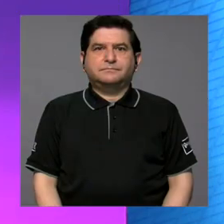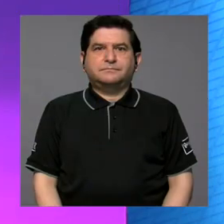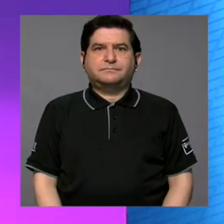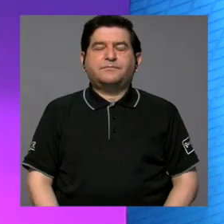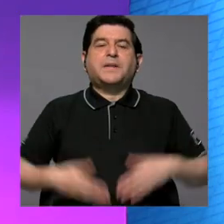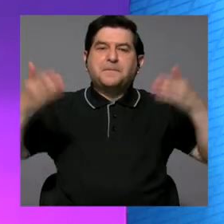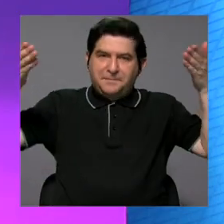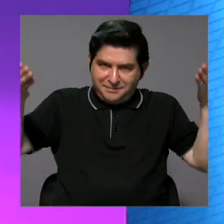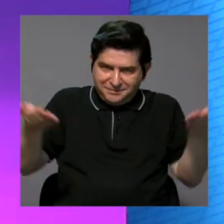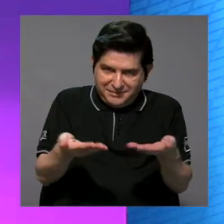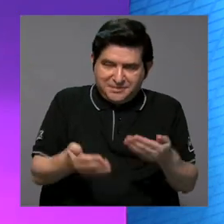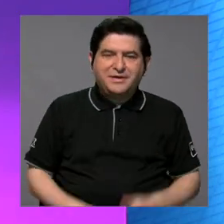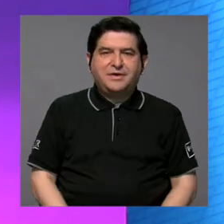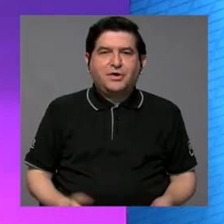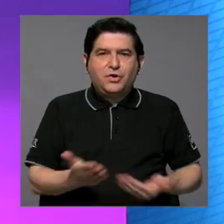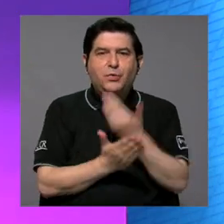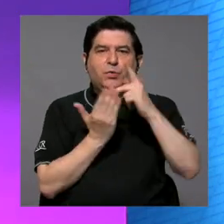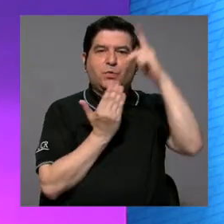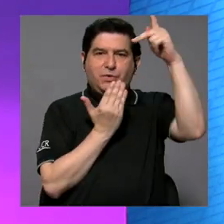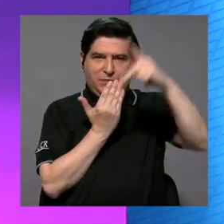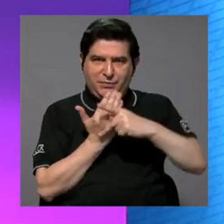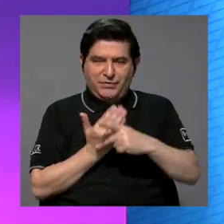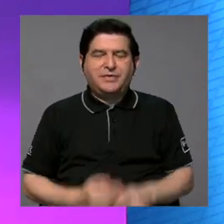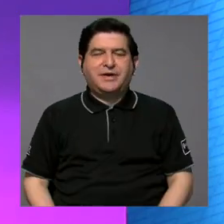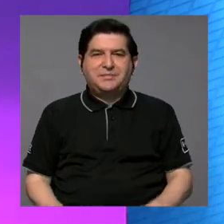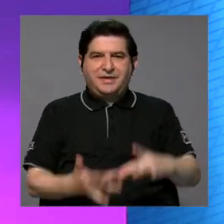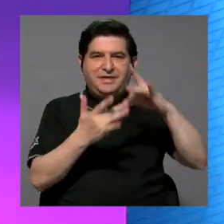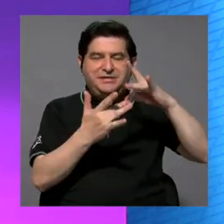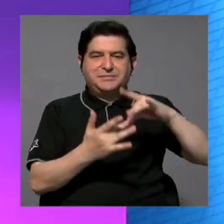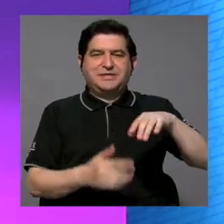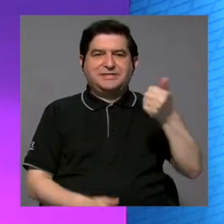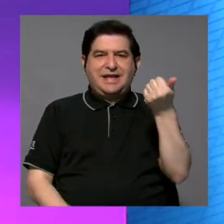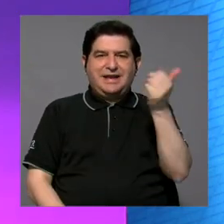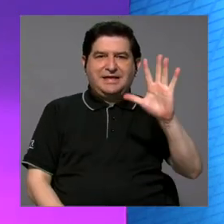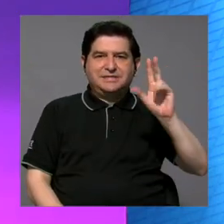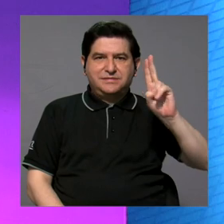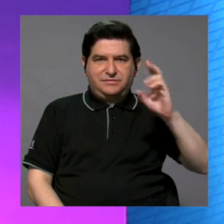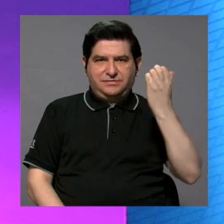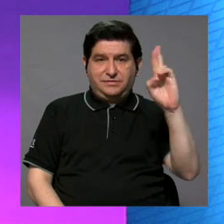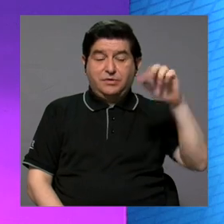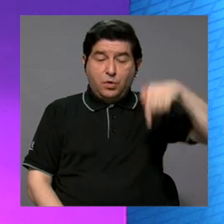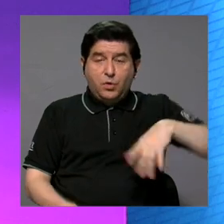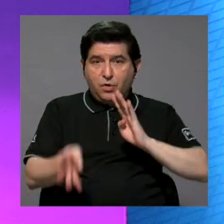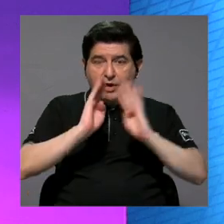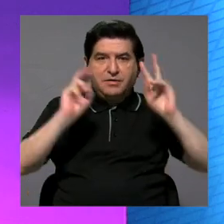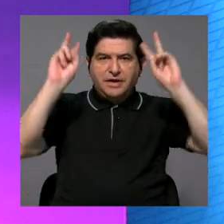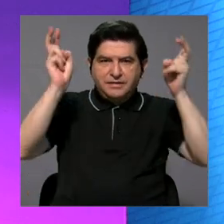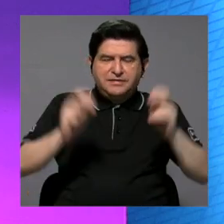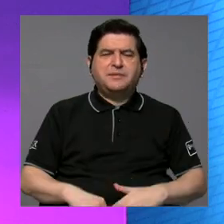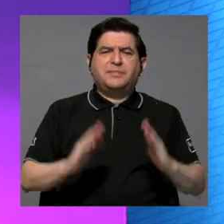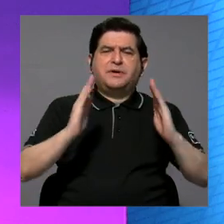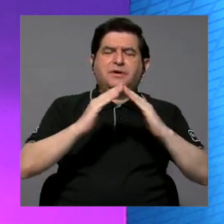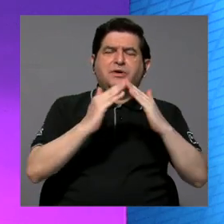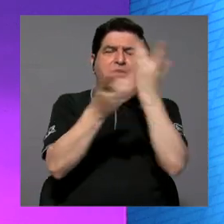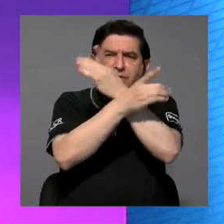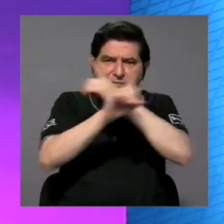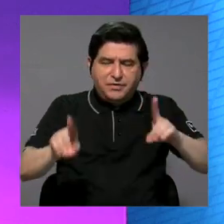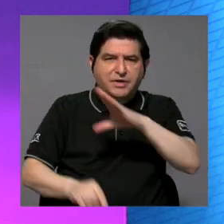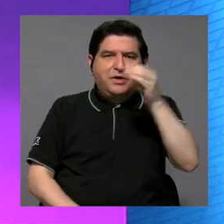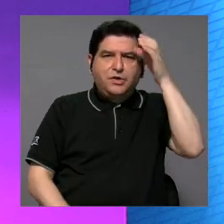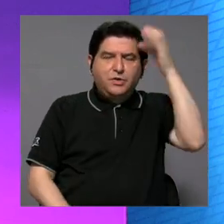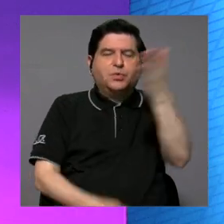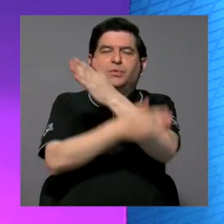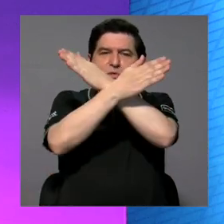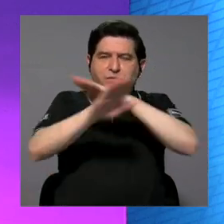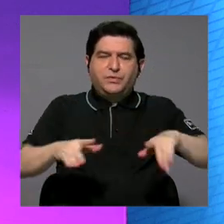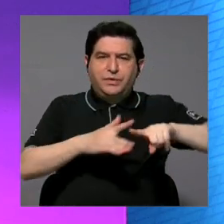Sean todas y todos bienvenidos a una edición más de Especiales 15 UCR. Hoy conversamos sobre el tema de convivencia democrática y cultura